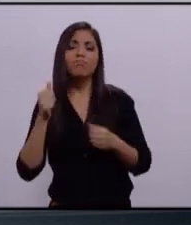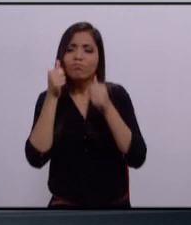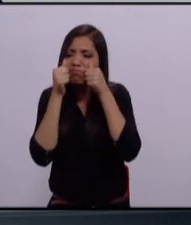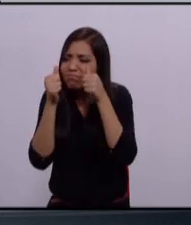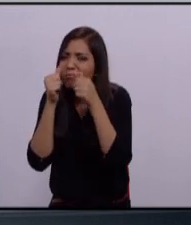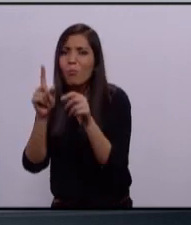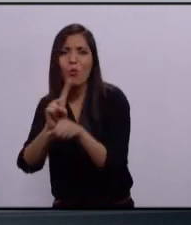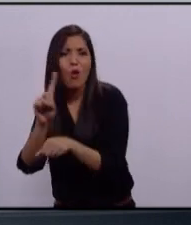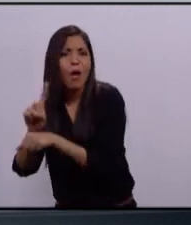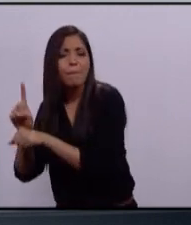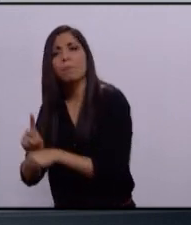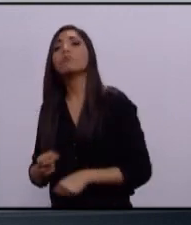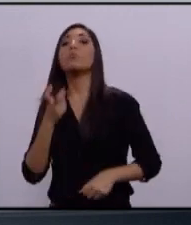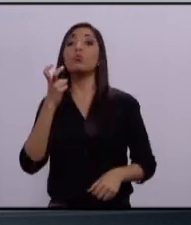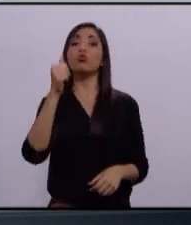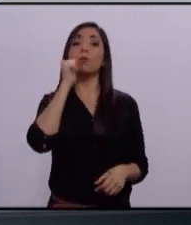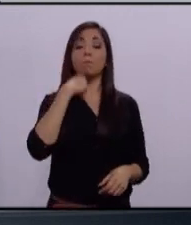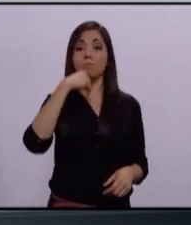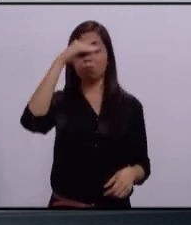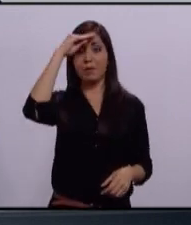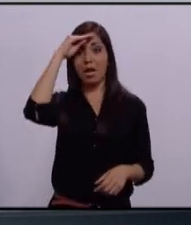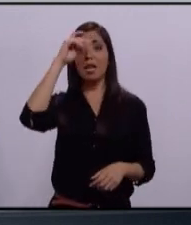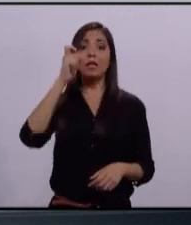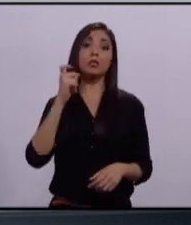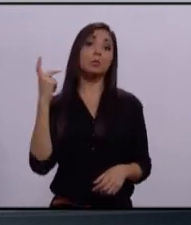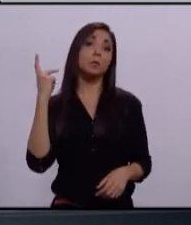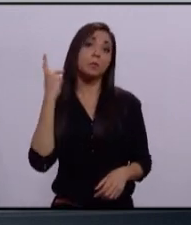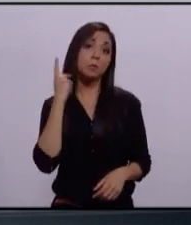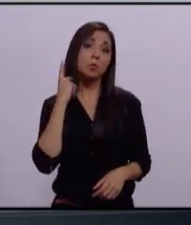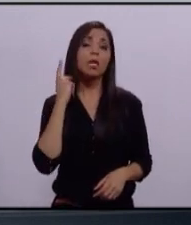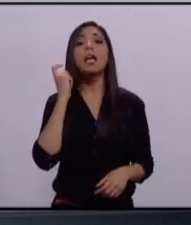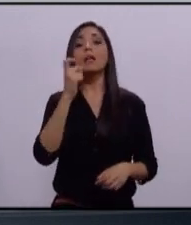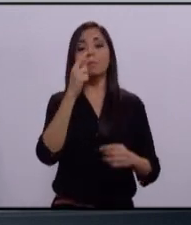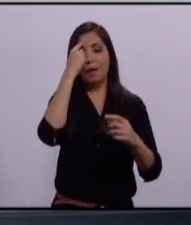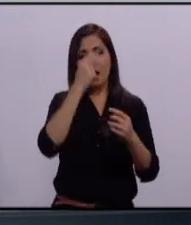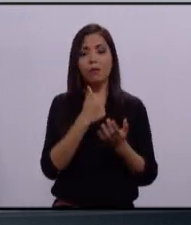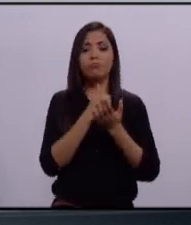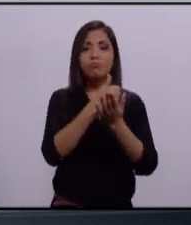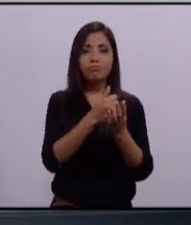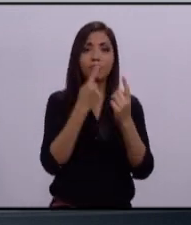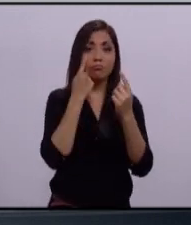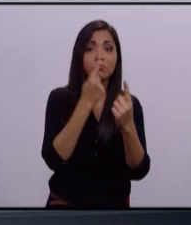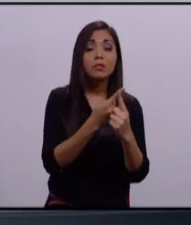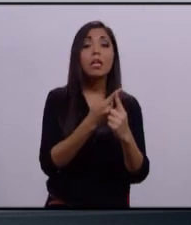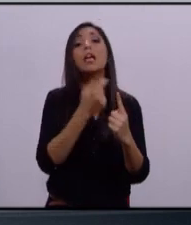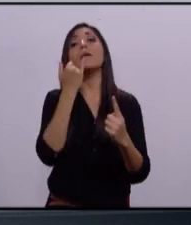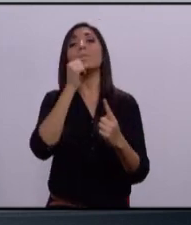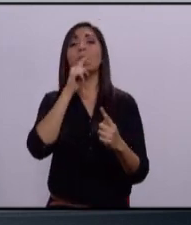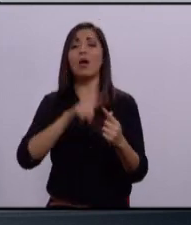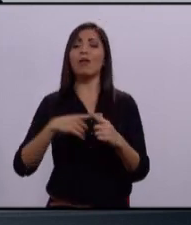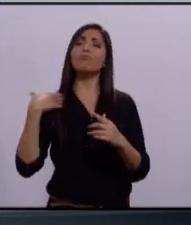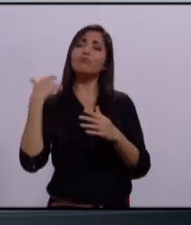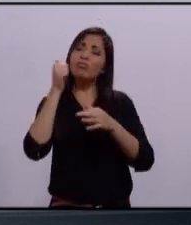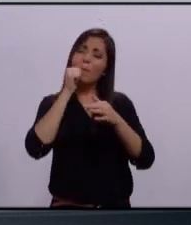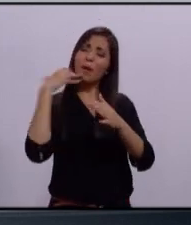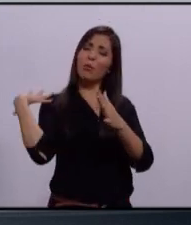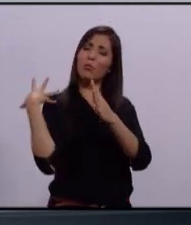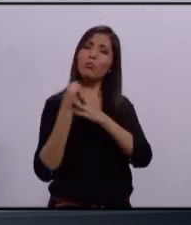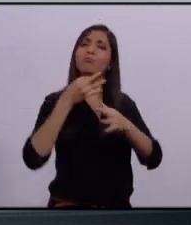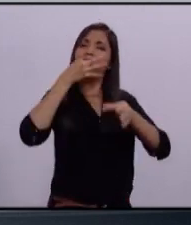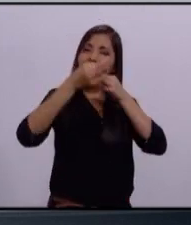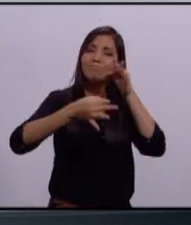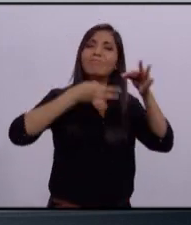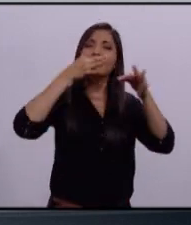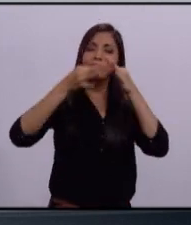Siempre he pensado que la política es para servir y no para servirse. Por eso, en campaña y a lo largo de mi vida, me he permitido